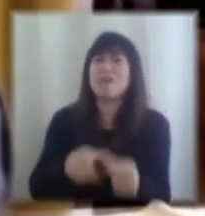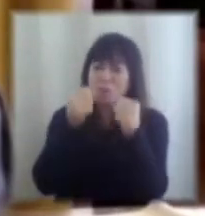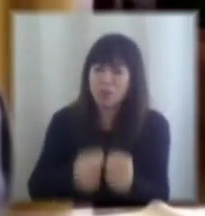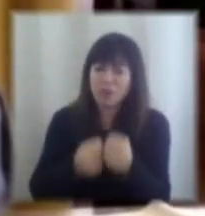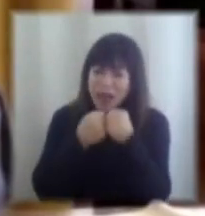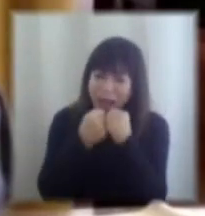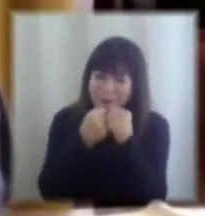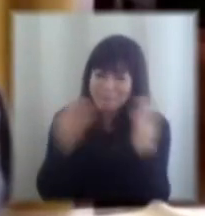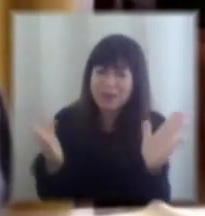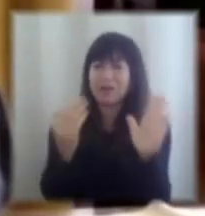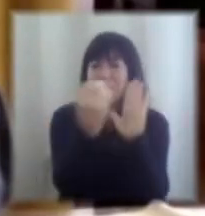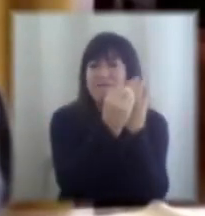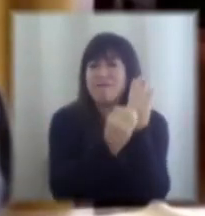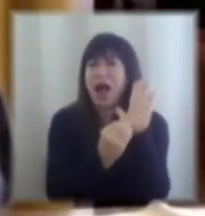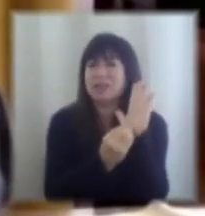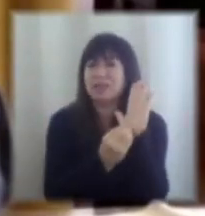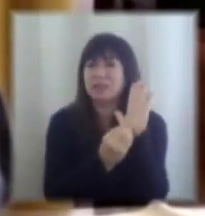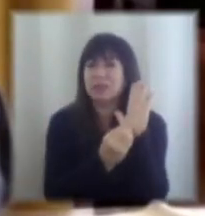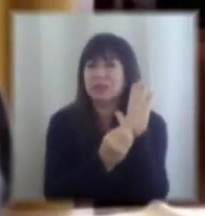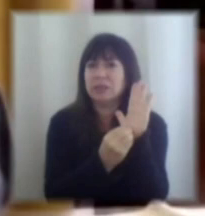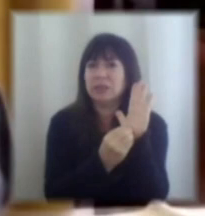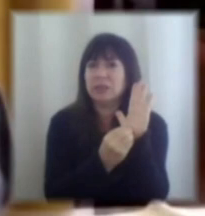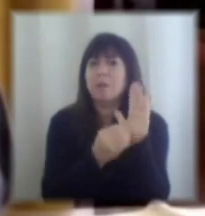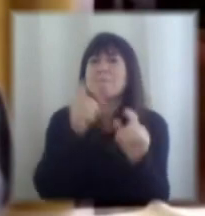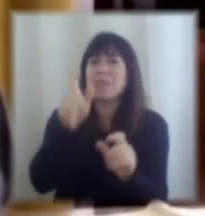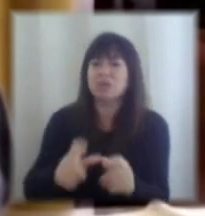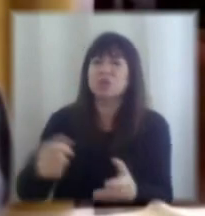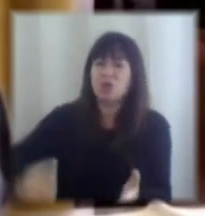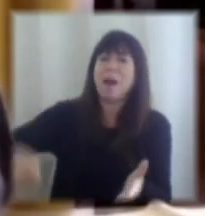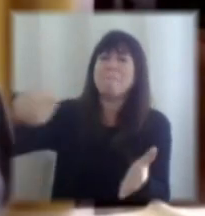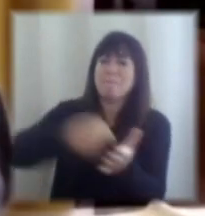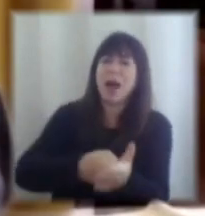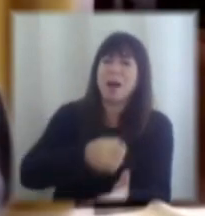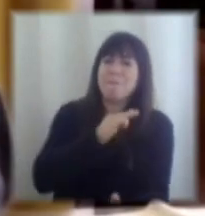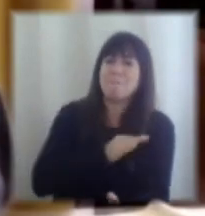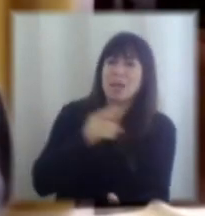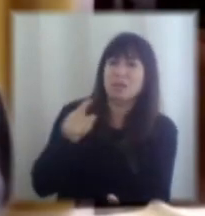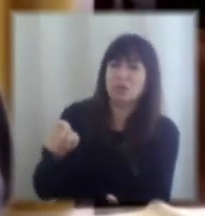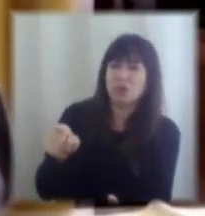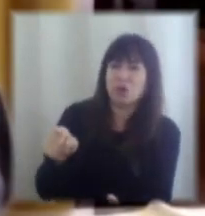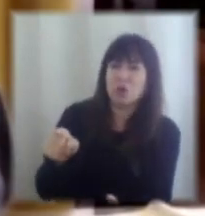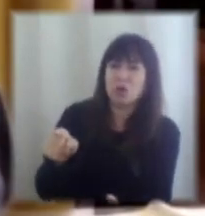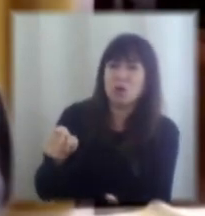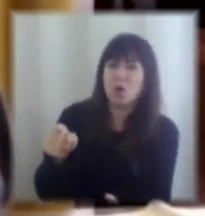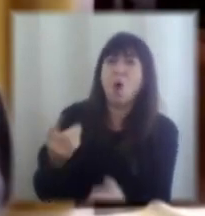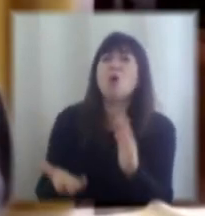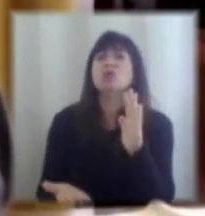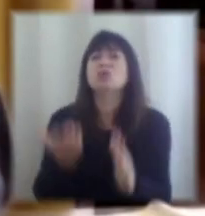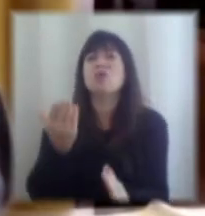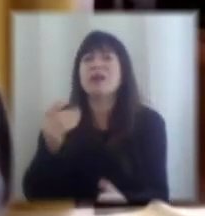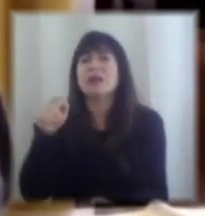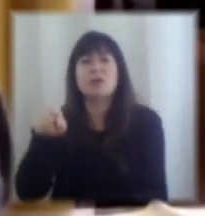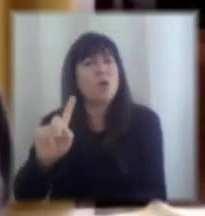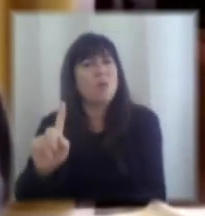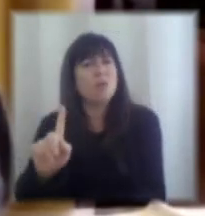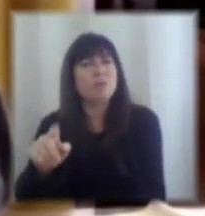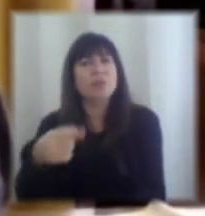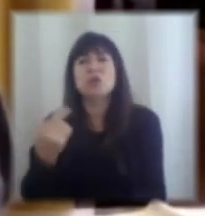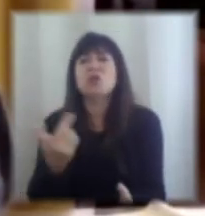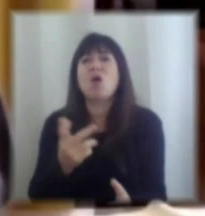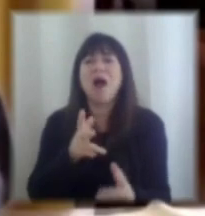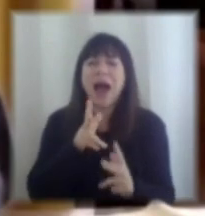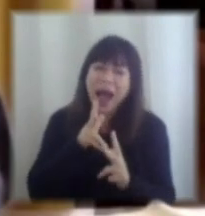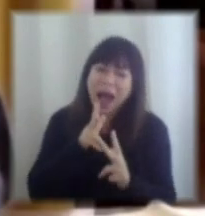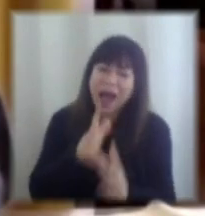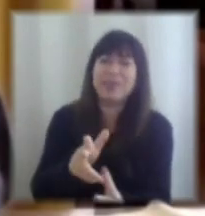discutir todo lo que queramos respecto a la tasa si la voy a subir 6% 7% 10% pues nos estamos atacando